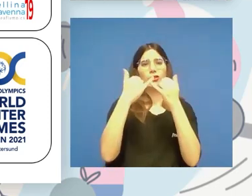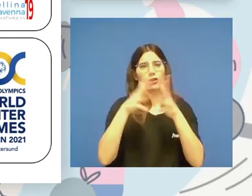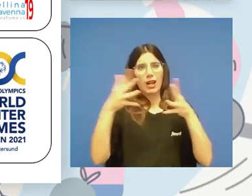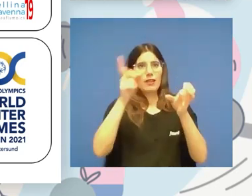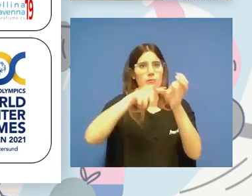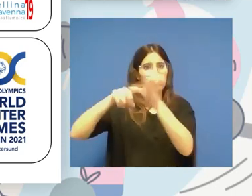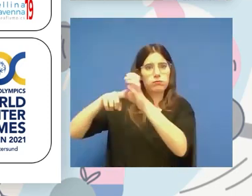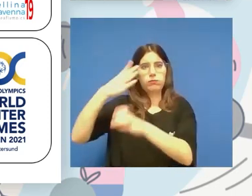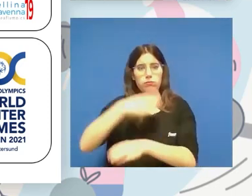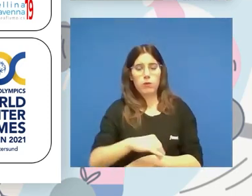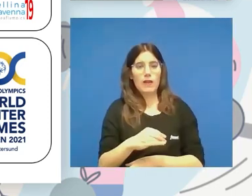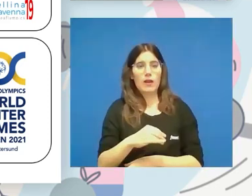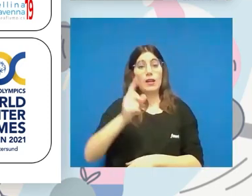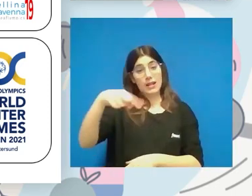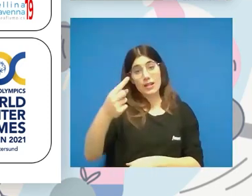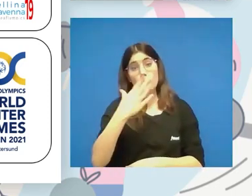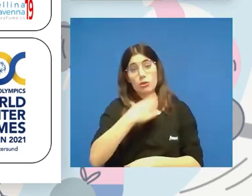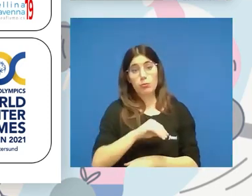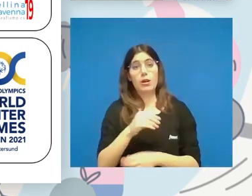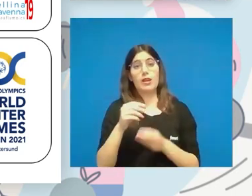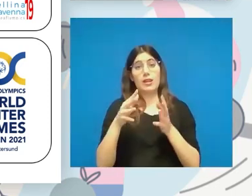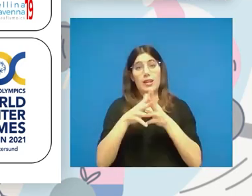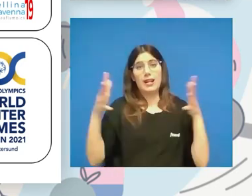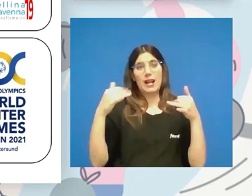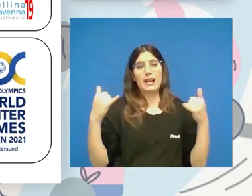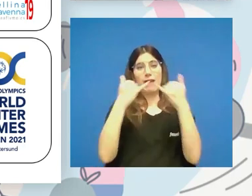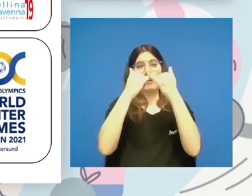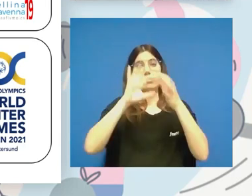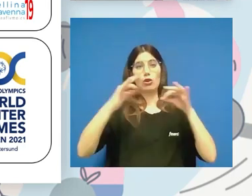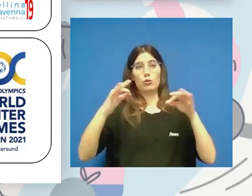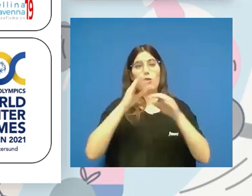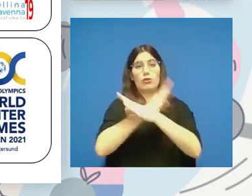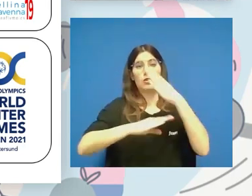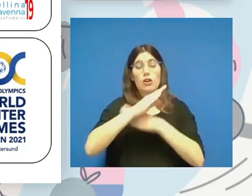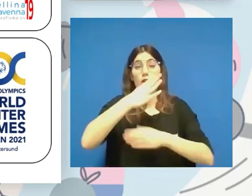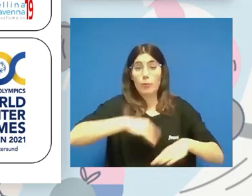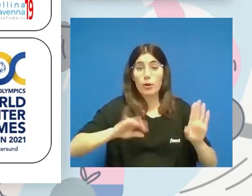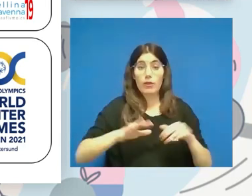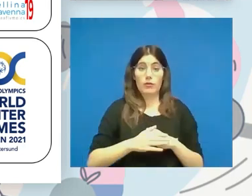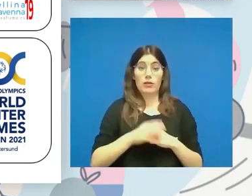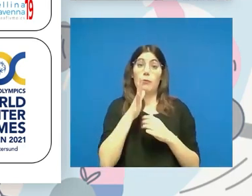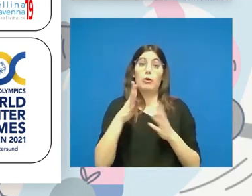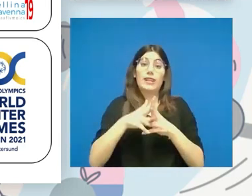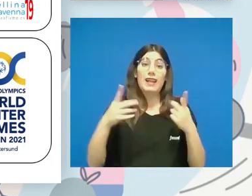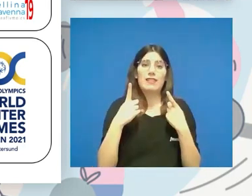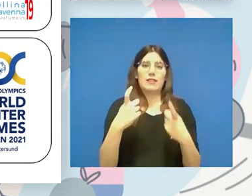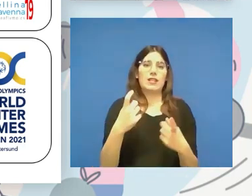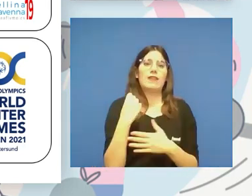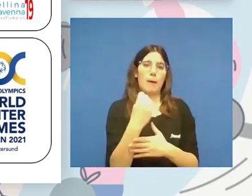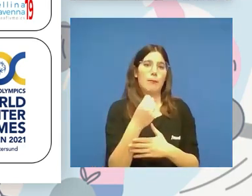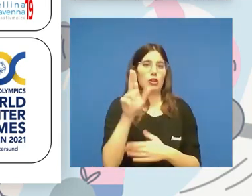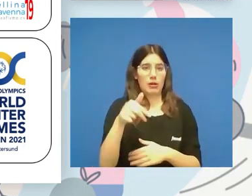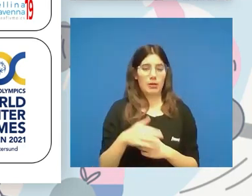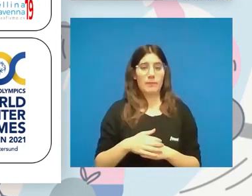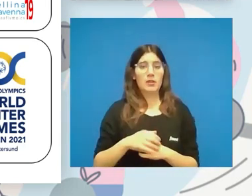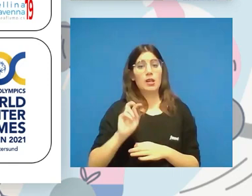patrocinios, y luego poder estar en el gran evento de los Juegos Colectivos de lo que llamamos grandes necesidades de apoyo. Bueno, está